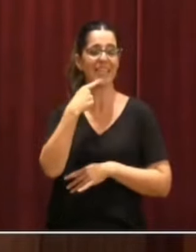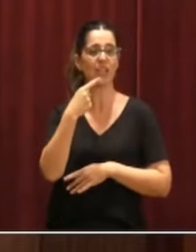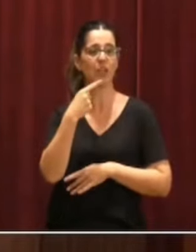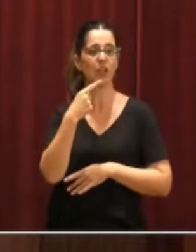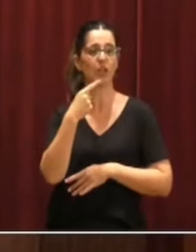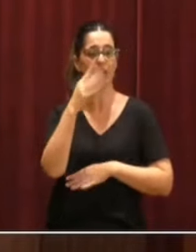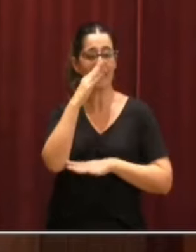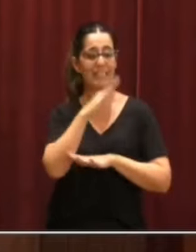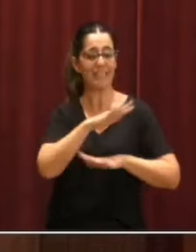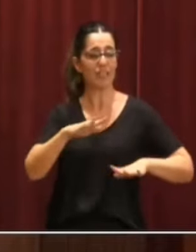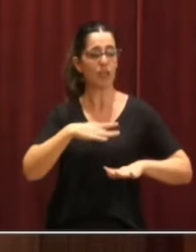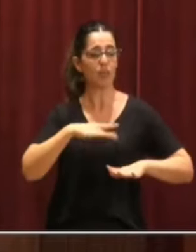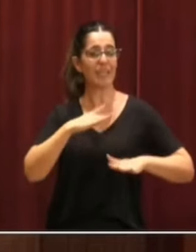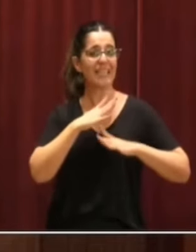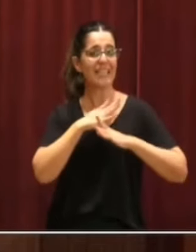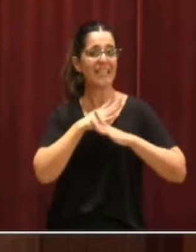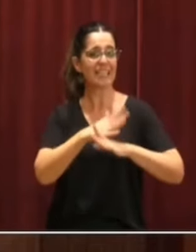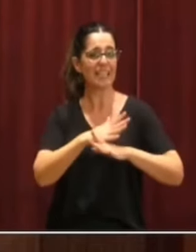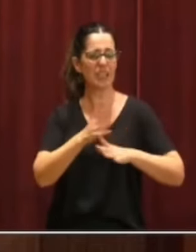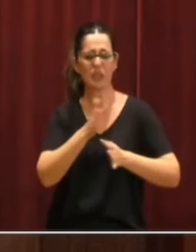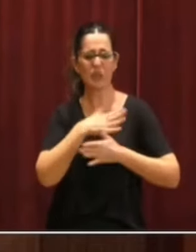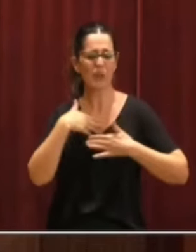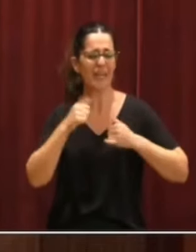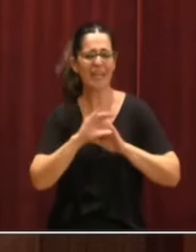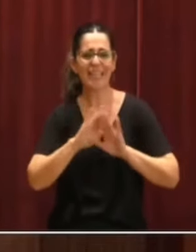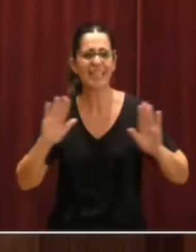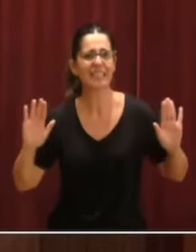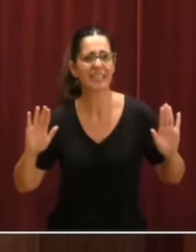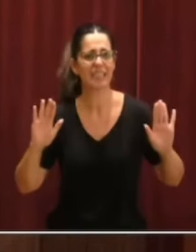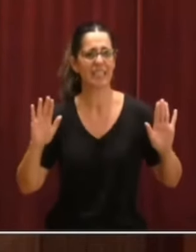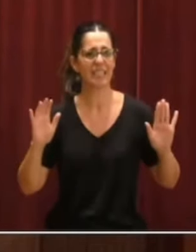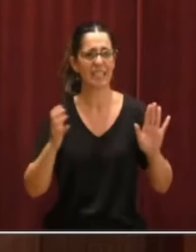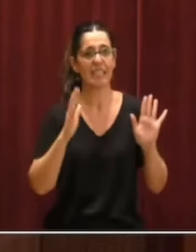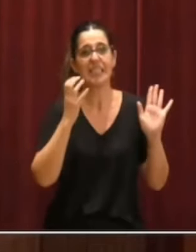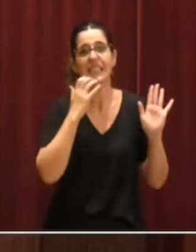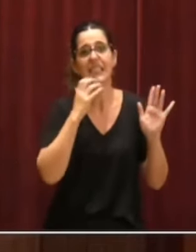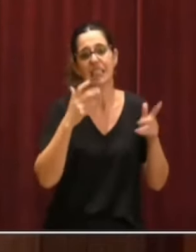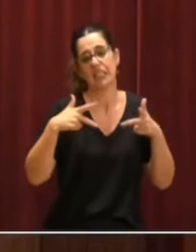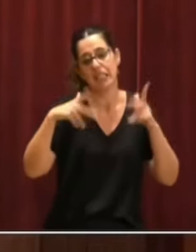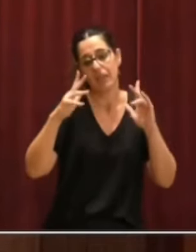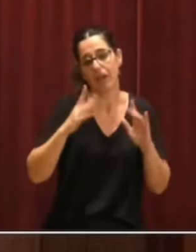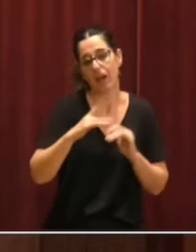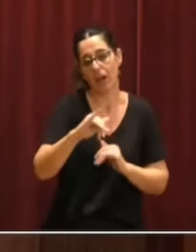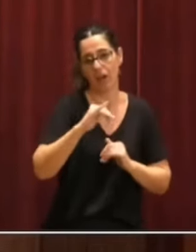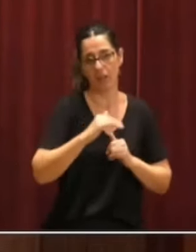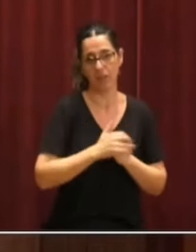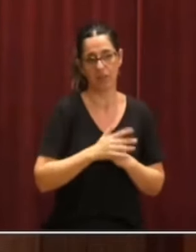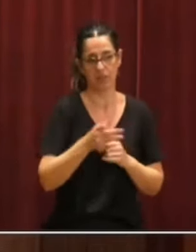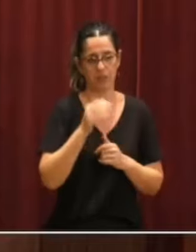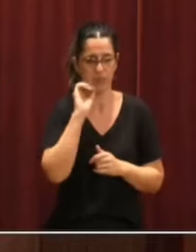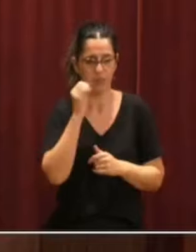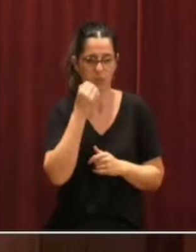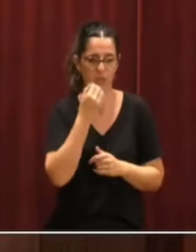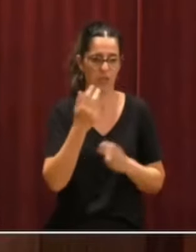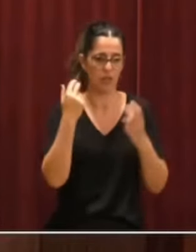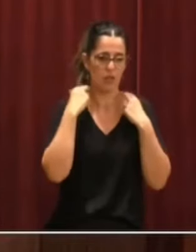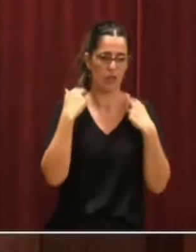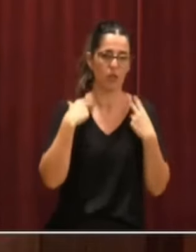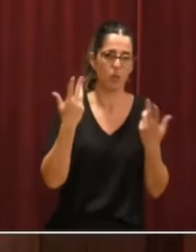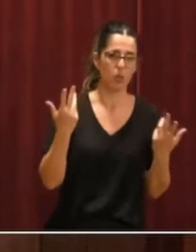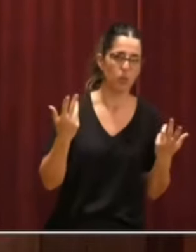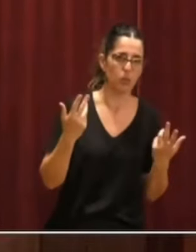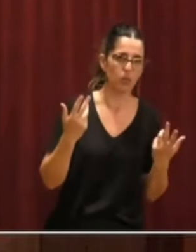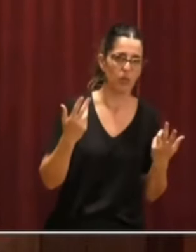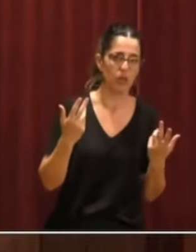podían tener sexo con quien les diera la gana siempre que fuera consentido. Y ante la protesta de los diputados de la oposición